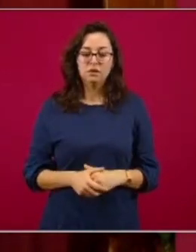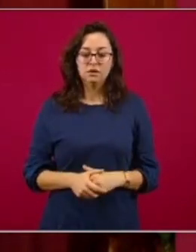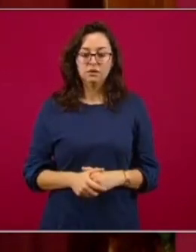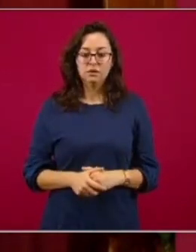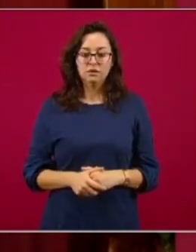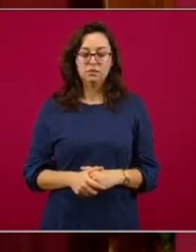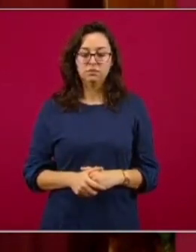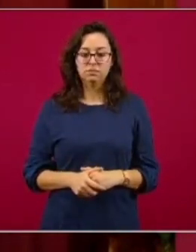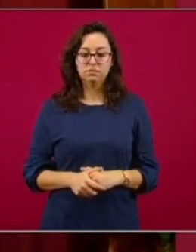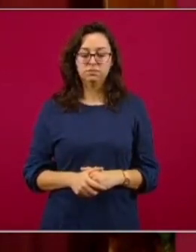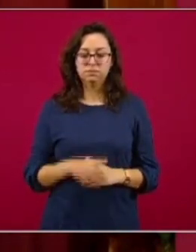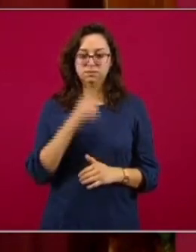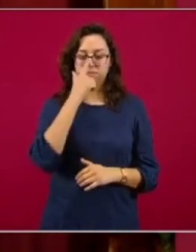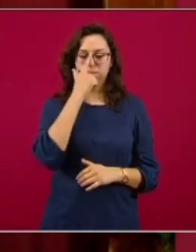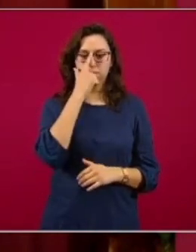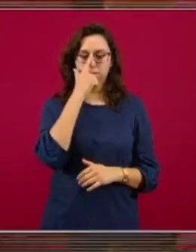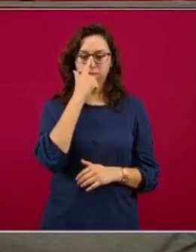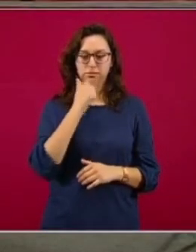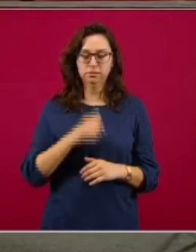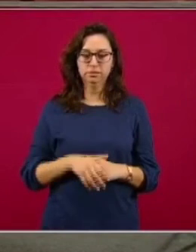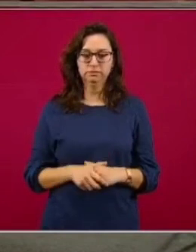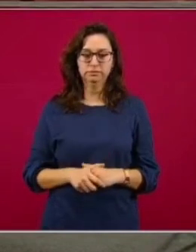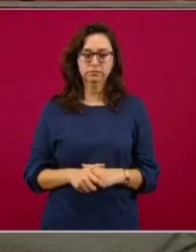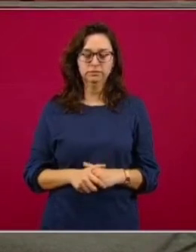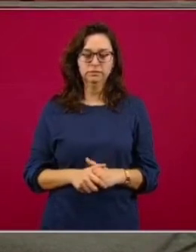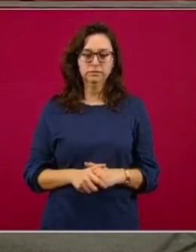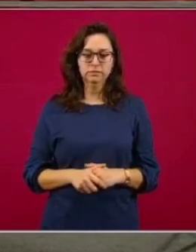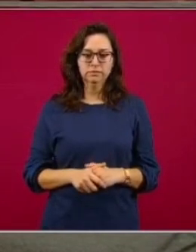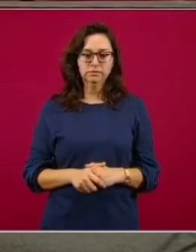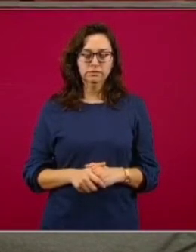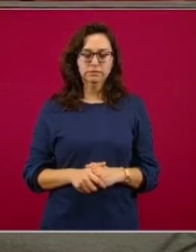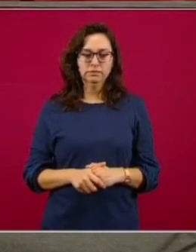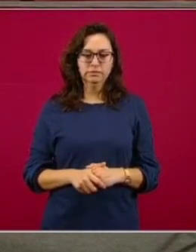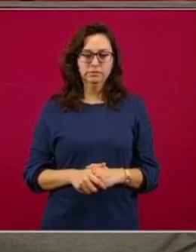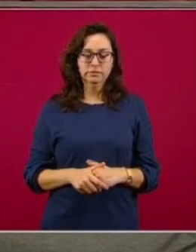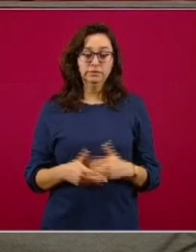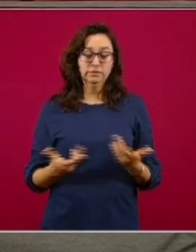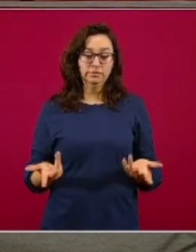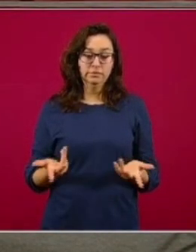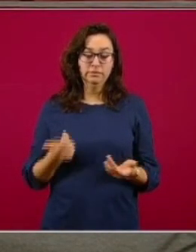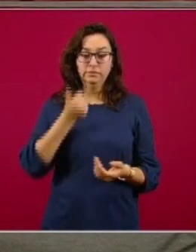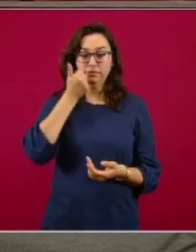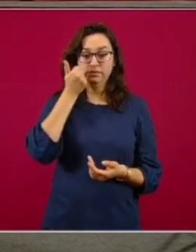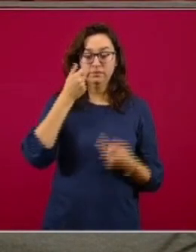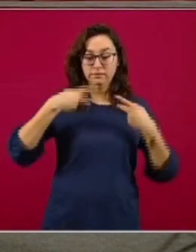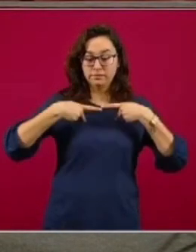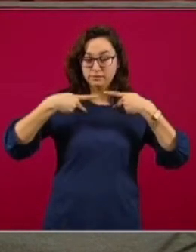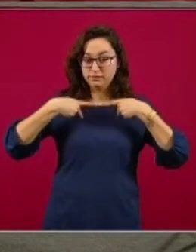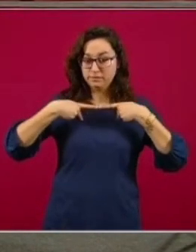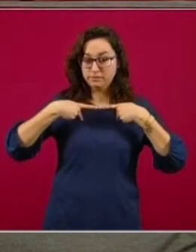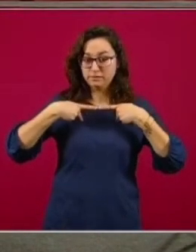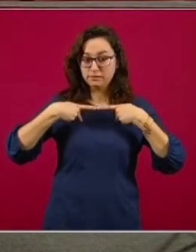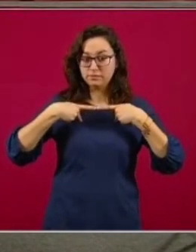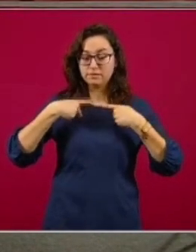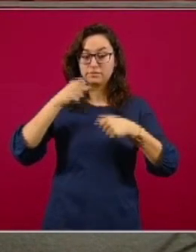En escolaridad tenemos que la mayor, los alumnos que, perdón, las personas que tienen secundaria o